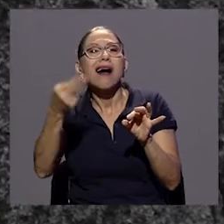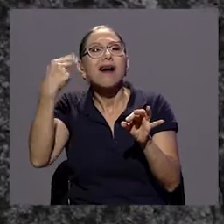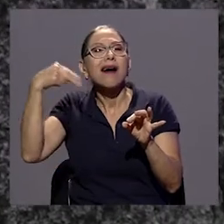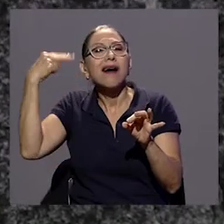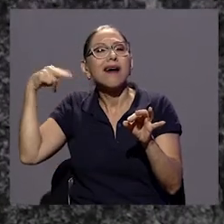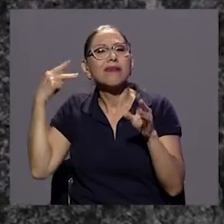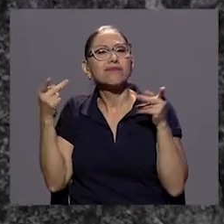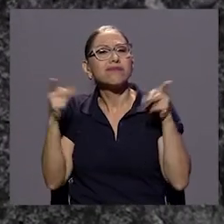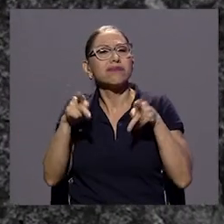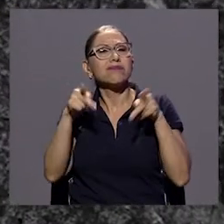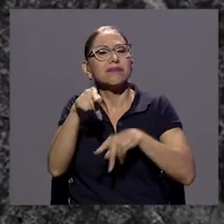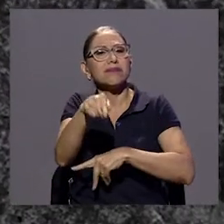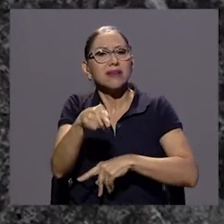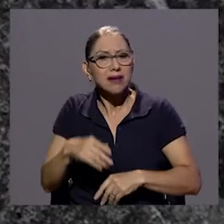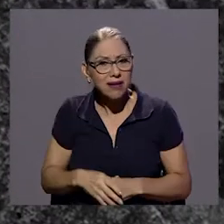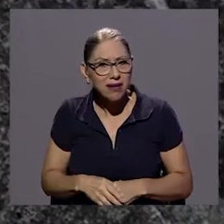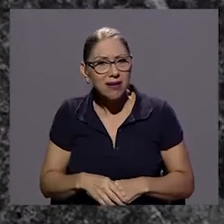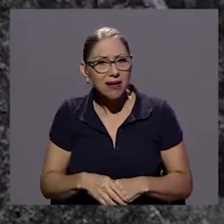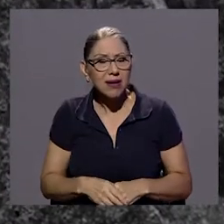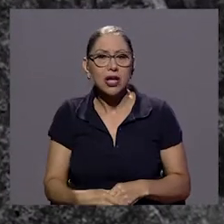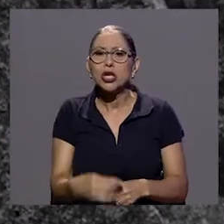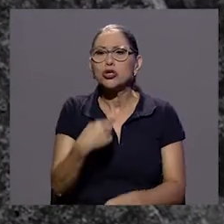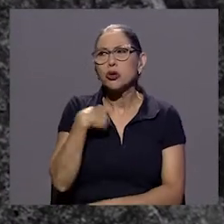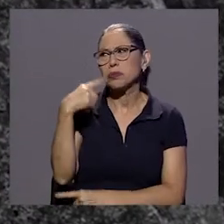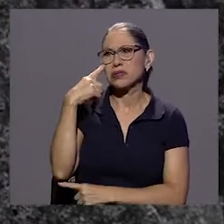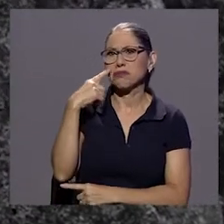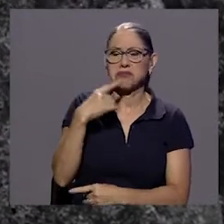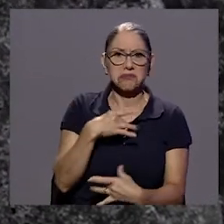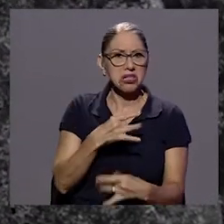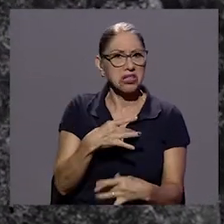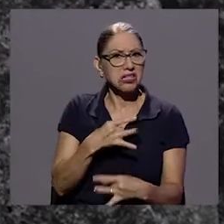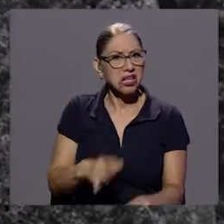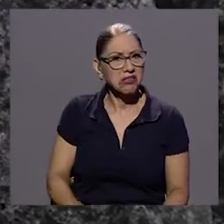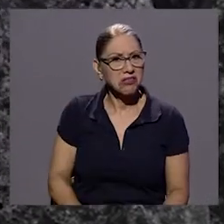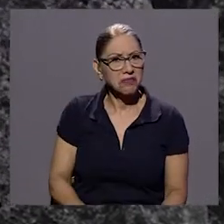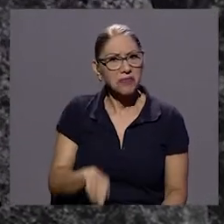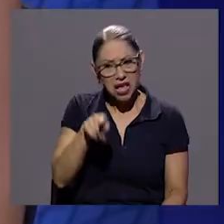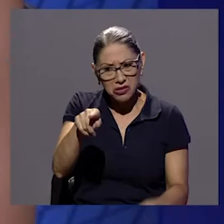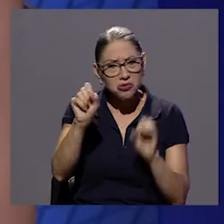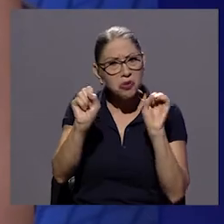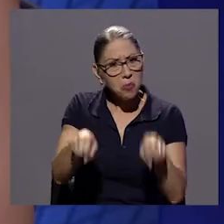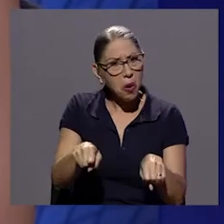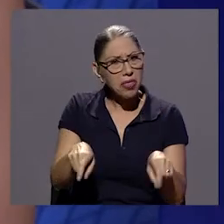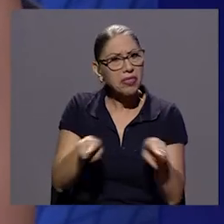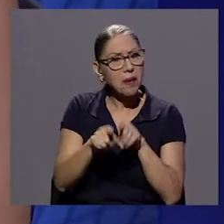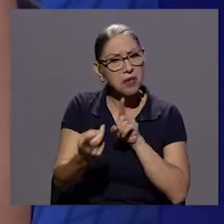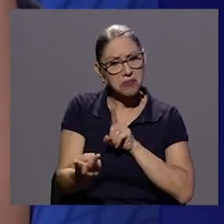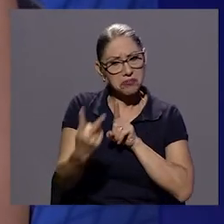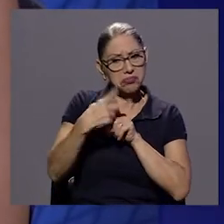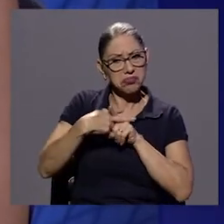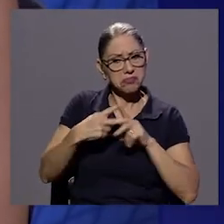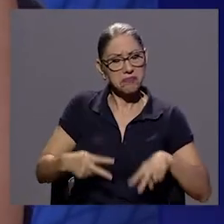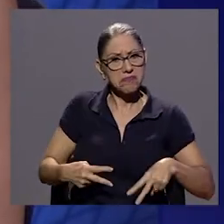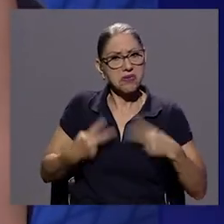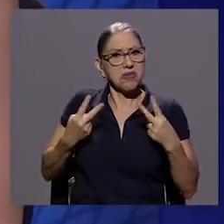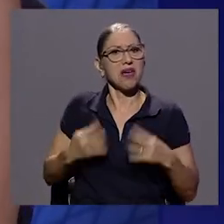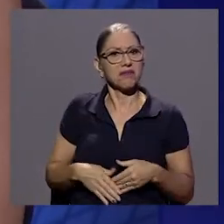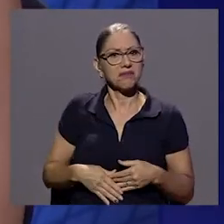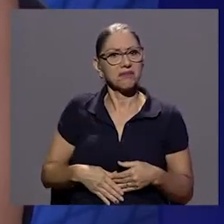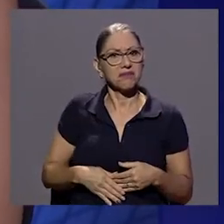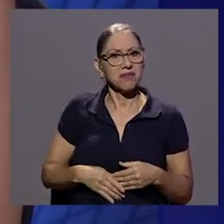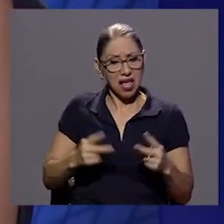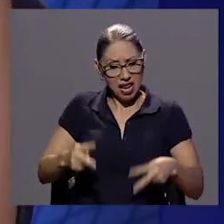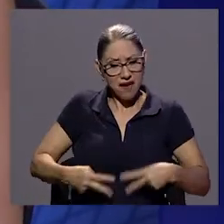objetos y en ese sentido yo dije bueno que interesante porque eso se puede hacer bien en nuestras vidas también ¿verdad? hay cosas que